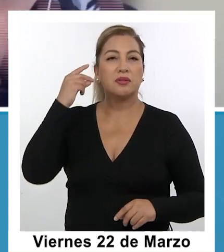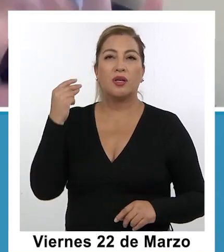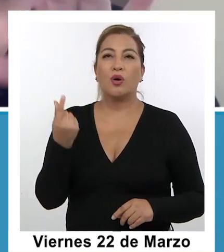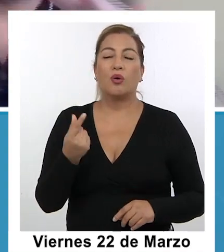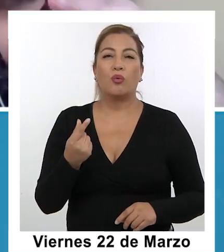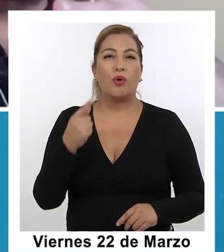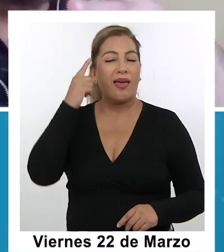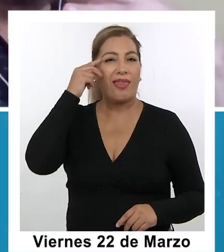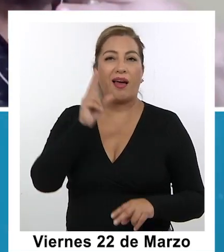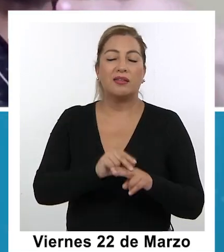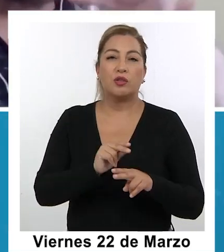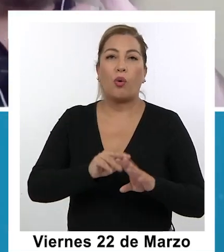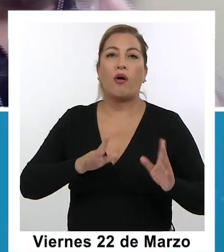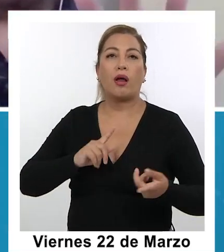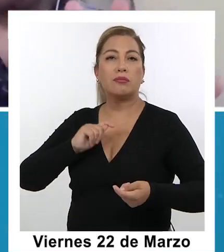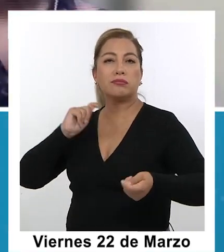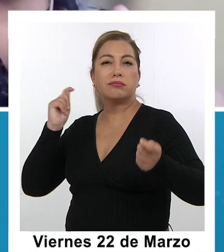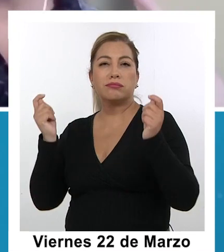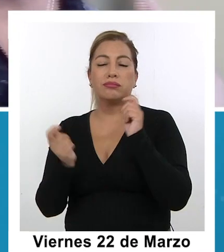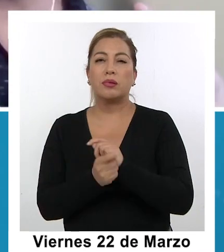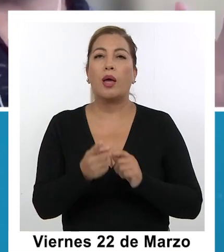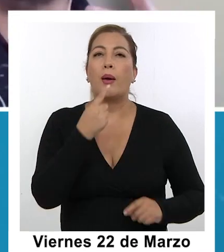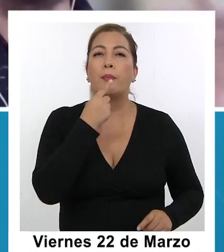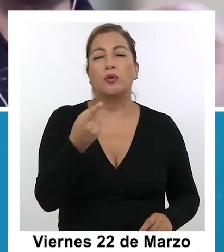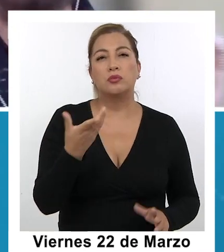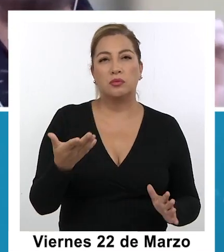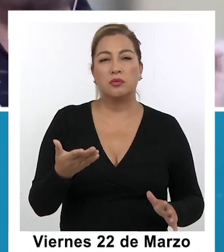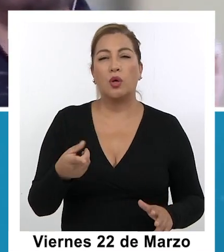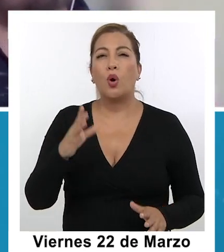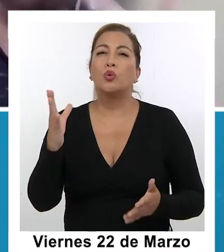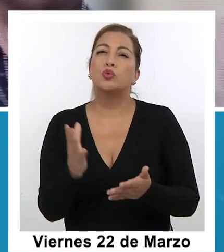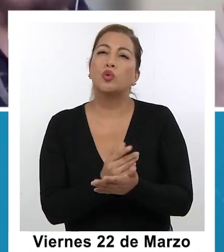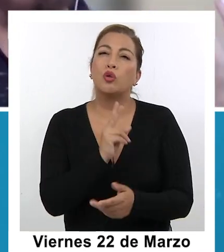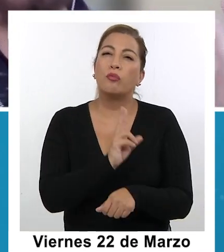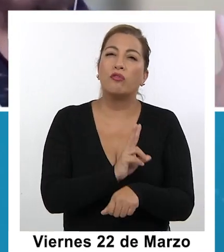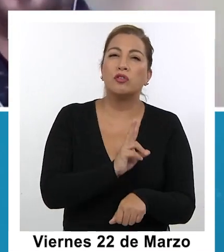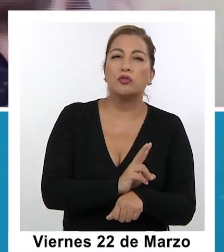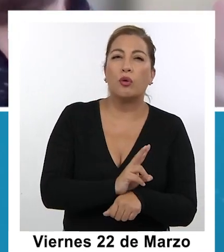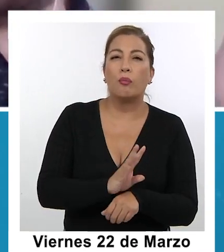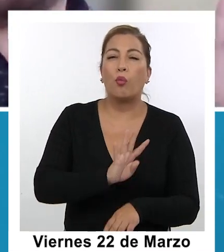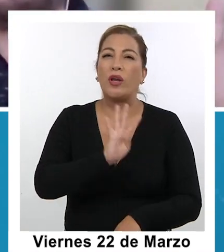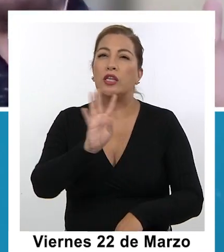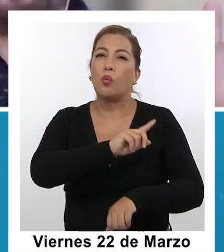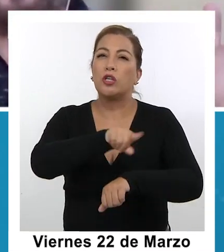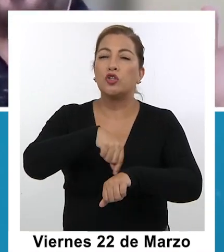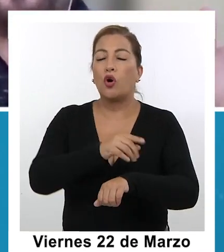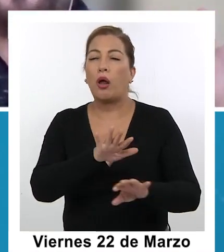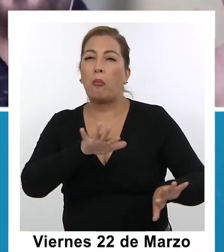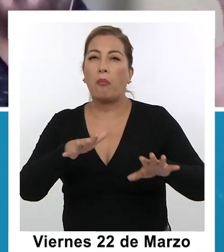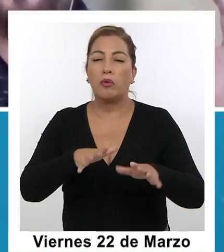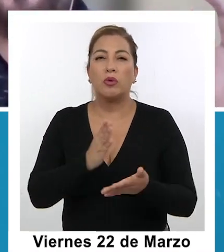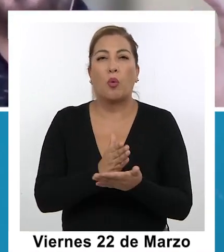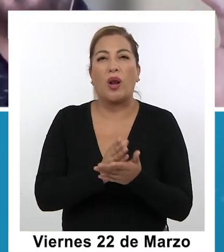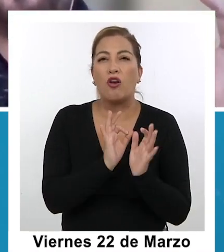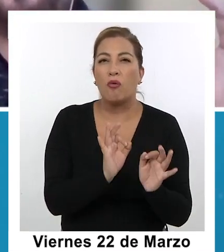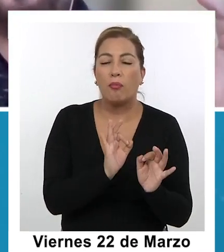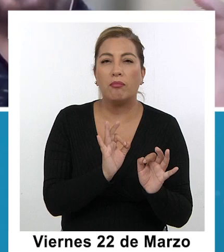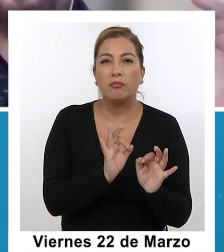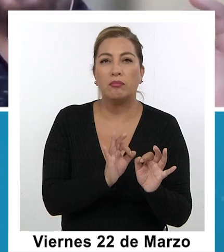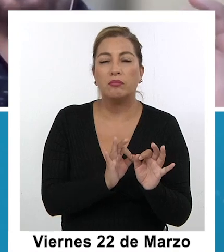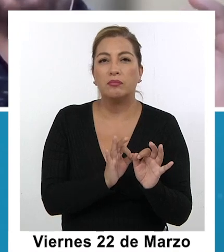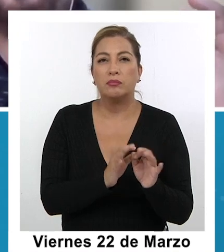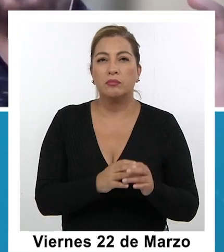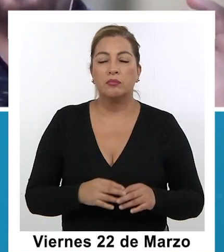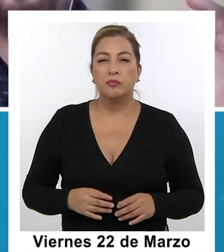antigua y que no se ha ido cambiando. Dame una idea de cuánto cuánto es un sueldo de un profesor con cuarenta y cuatro horas en un colegio así común y corriente. Es que que